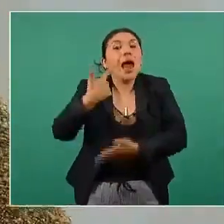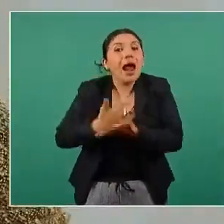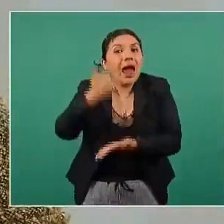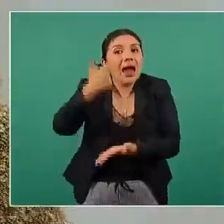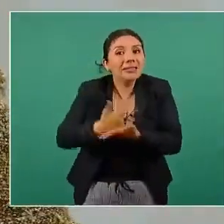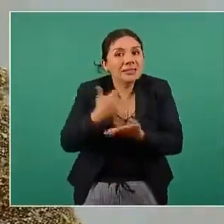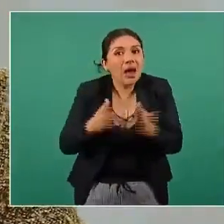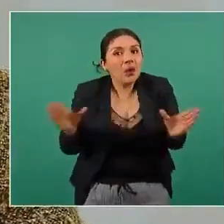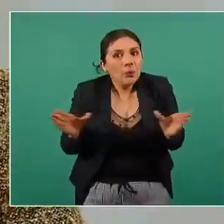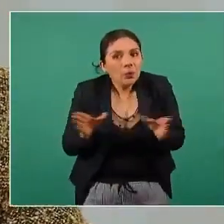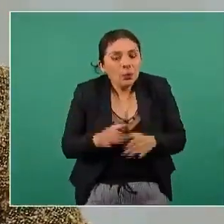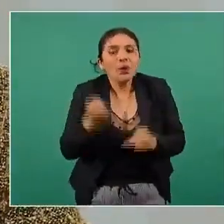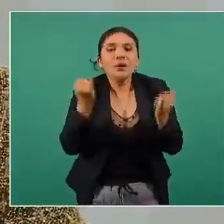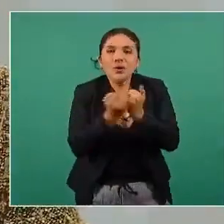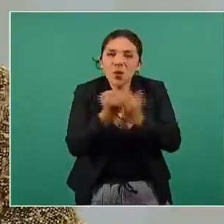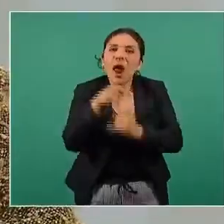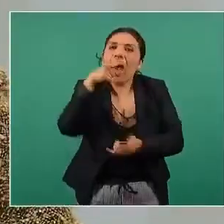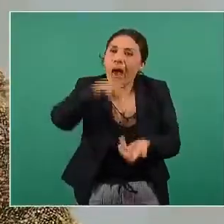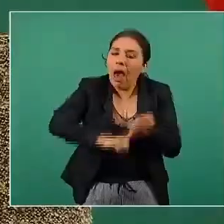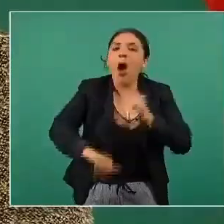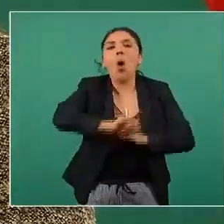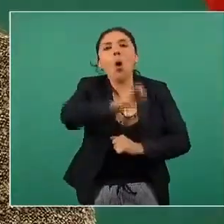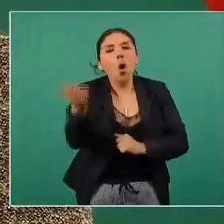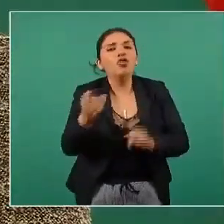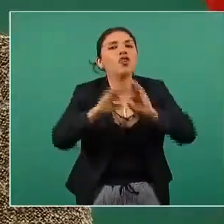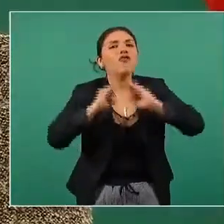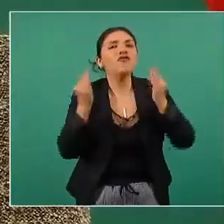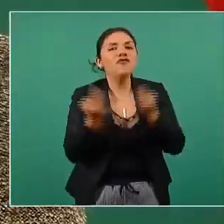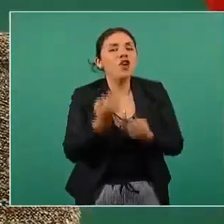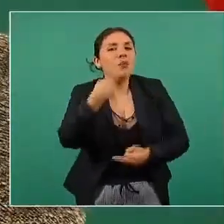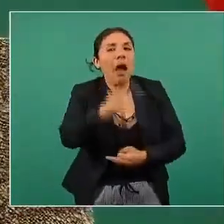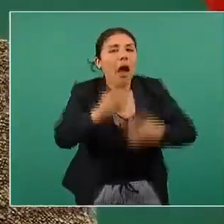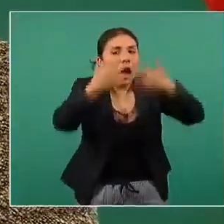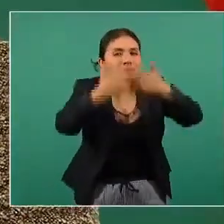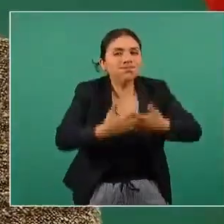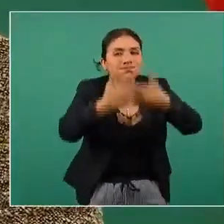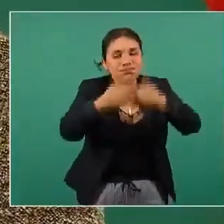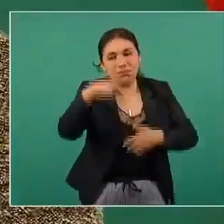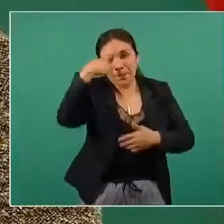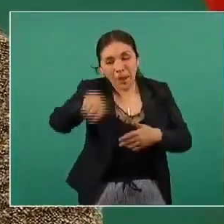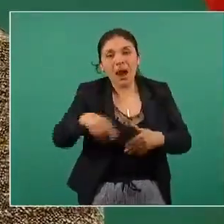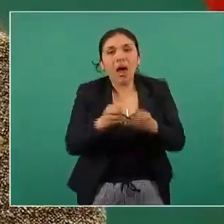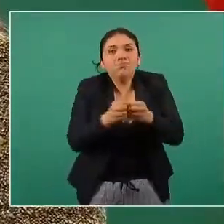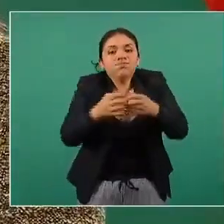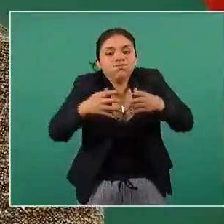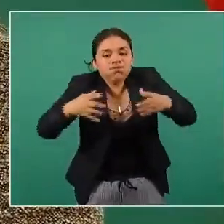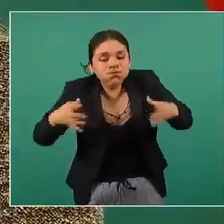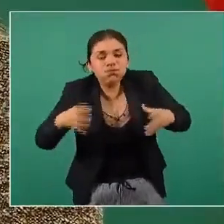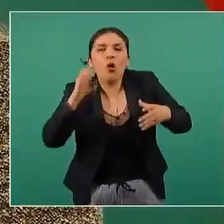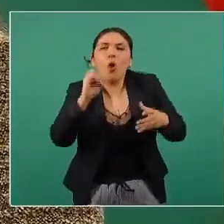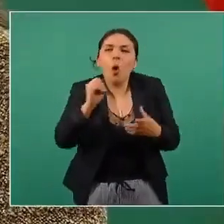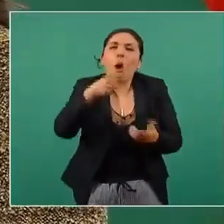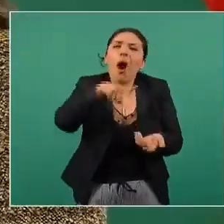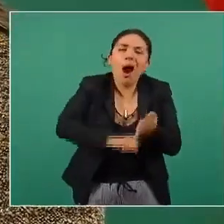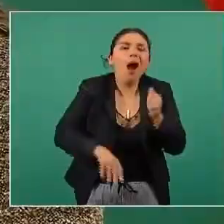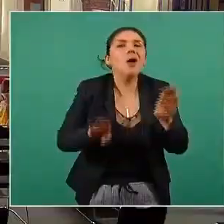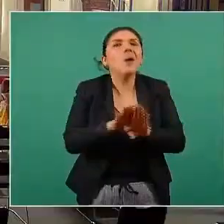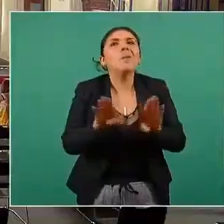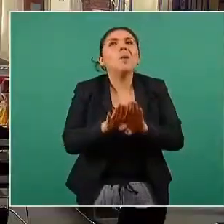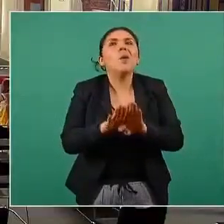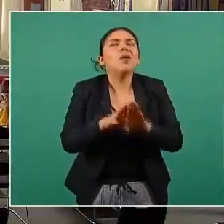también tiene otros mecanismos hacia la inflamación y relacionado hacia